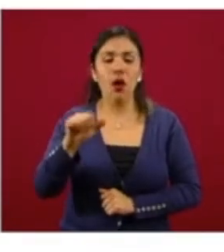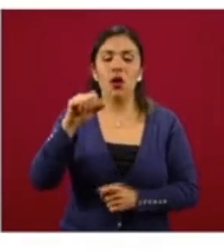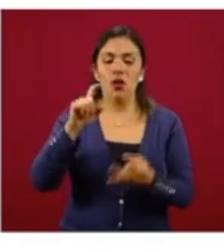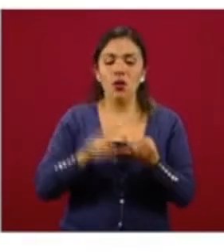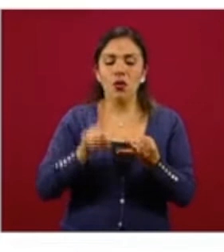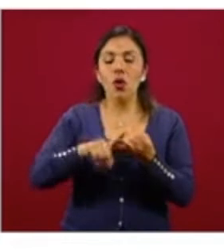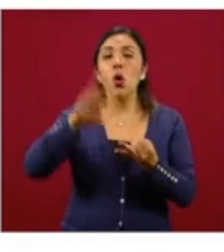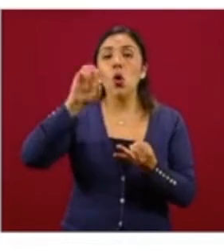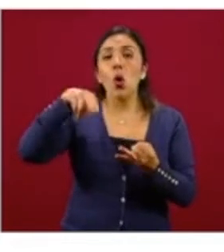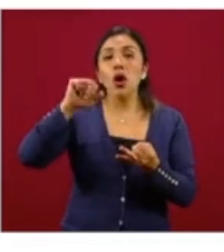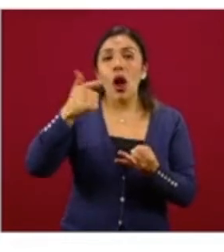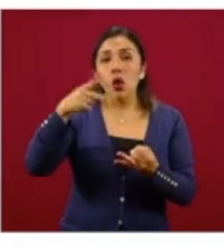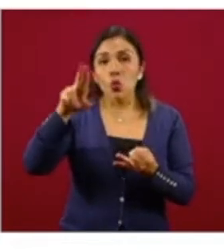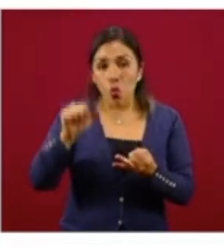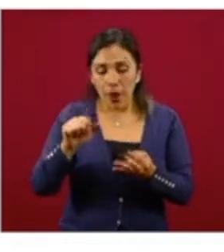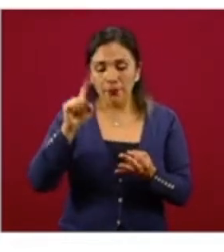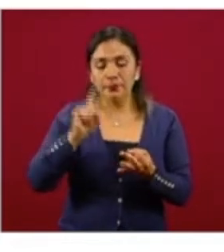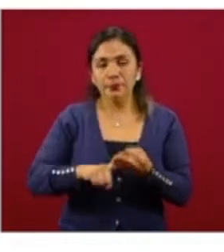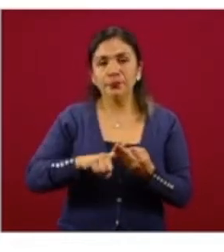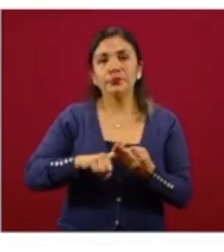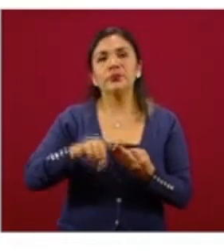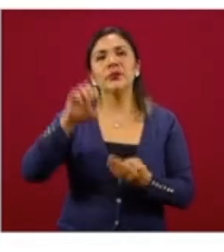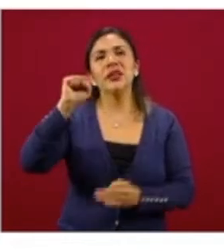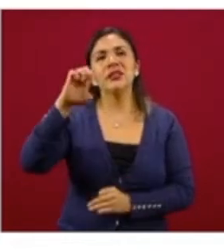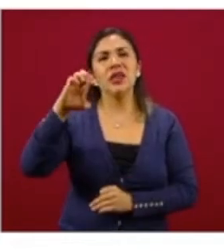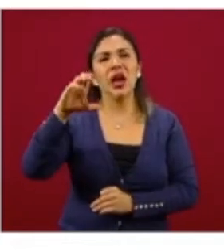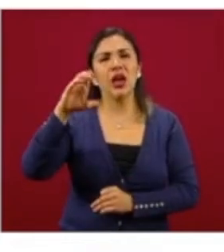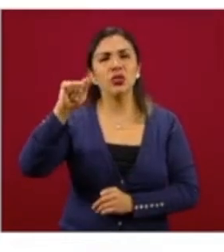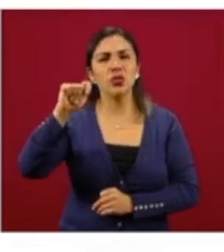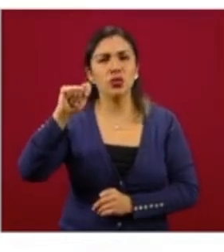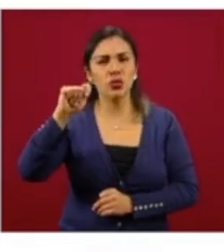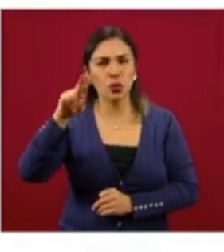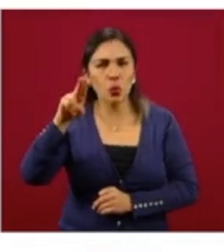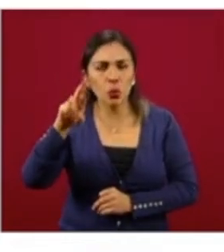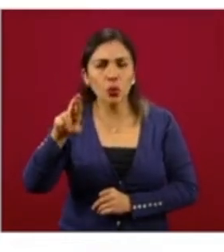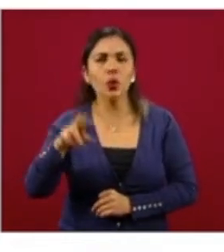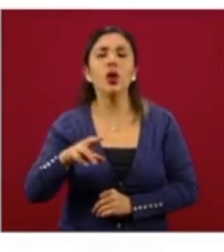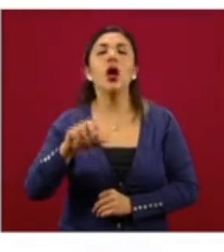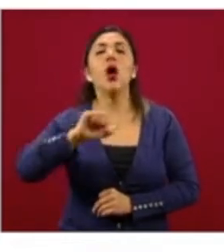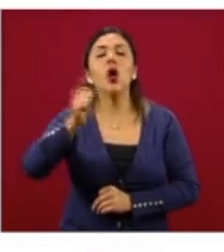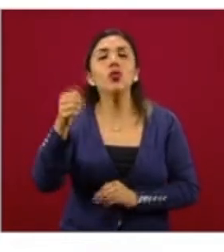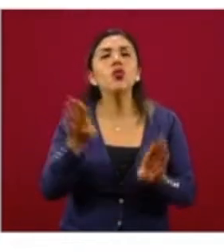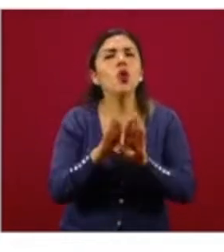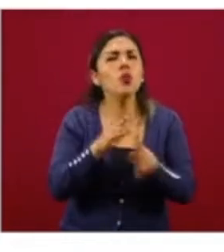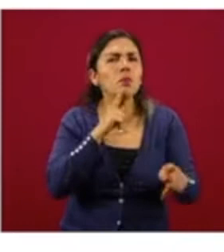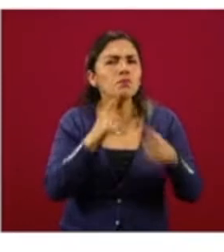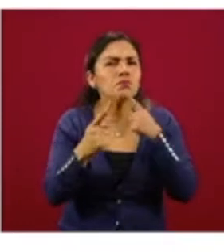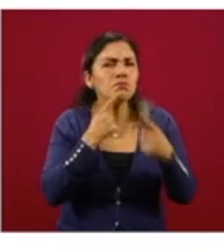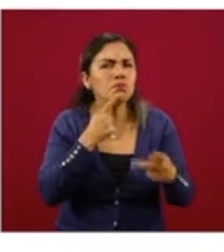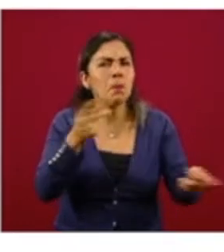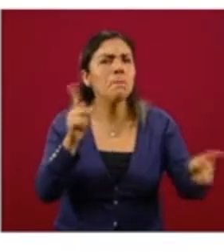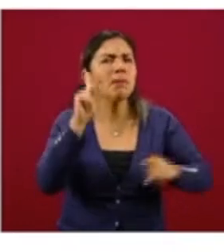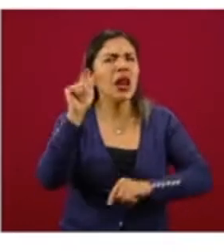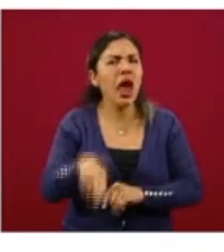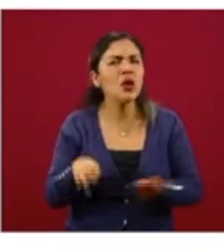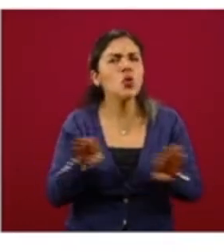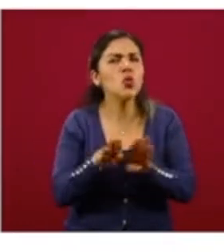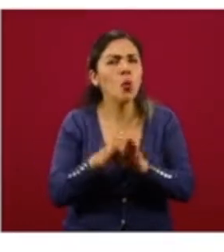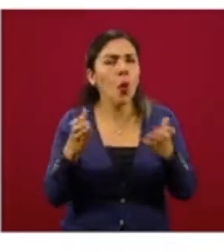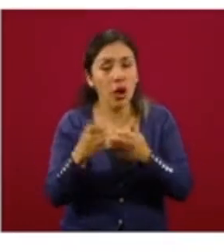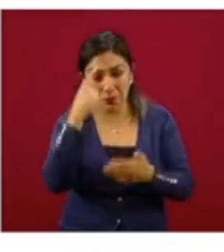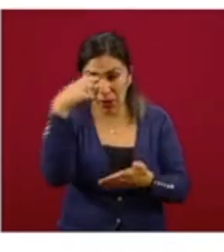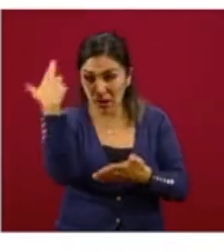Conagua, con la Secretaría de Comunicaciones y Transportes y la metodología que se implementó para realizar